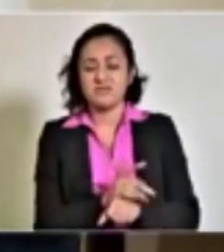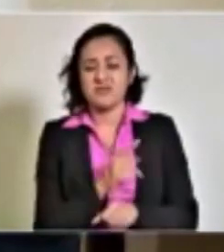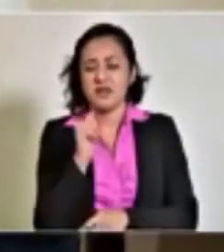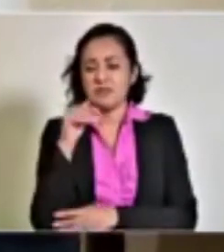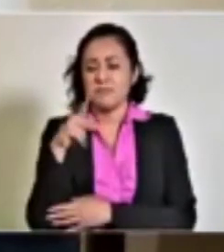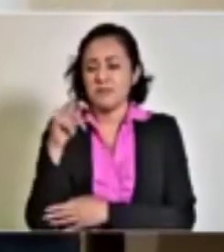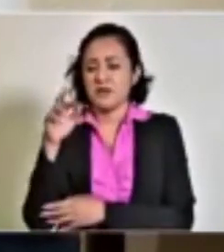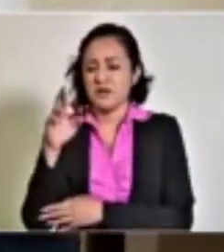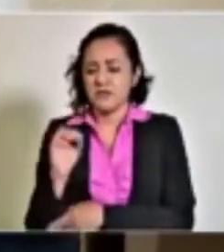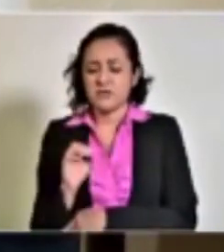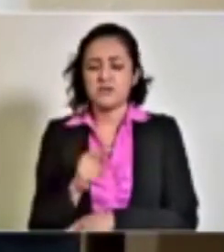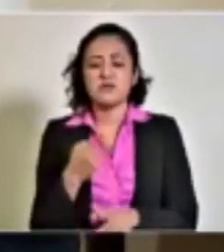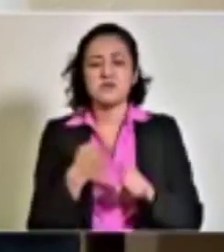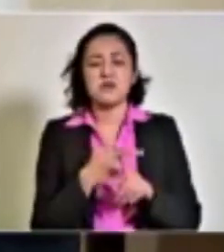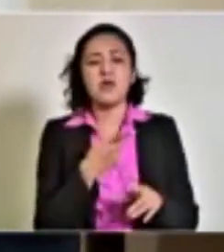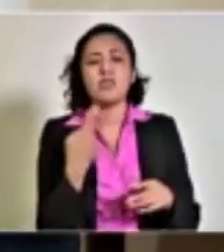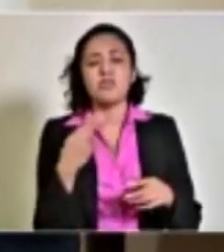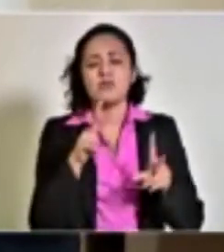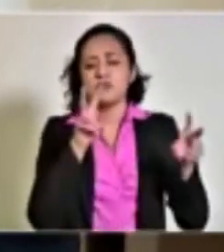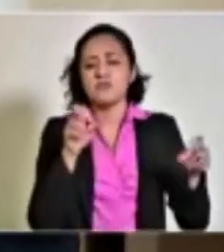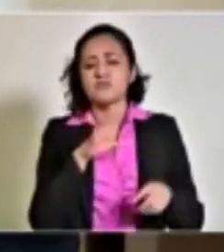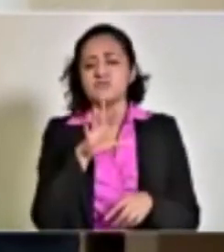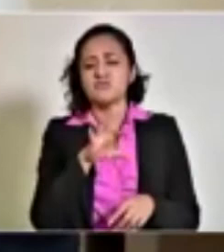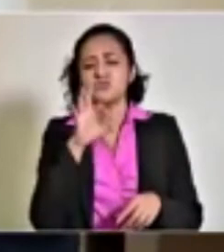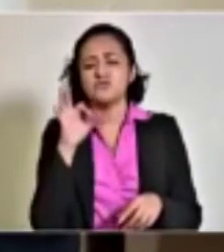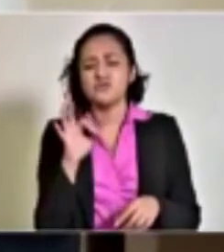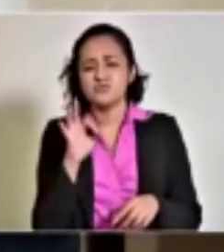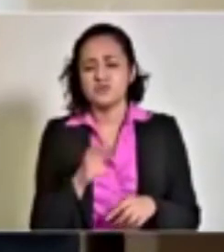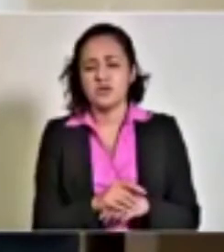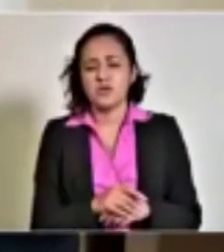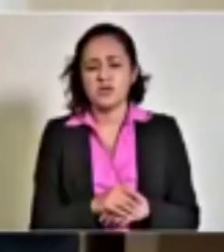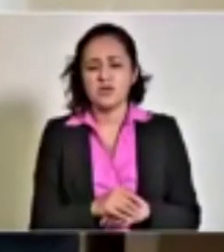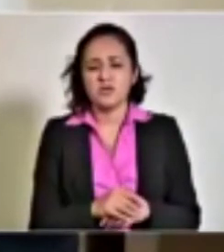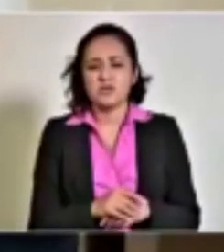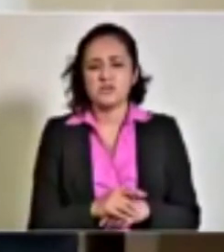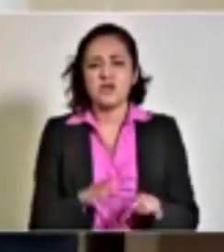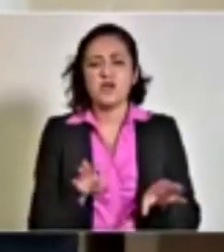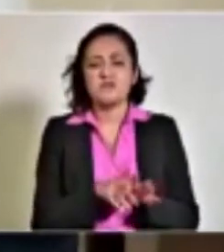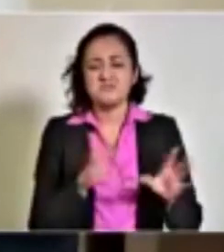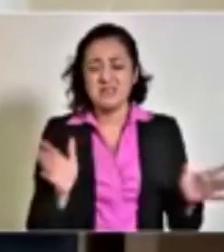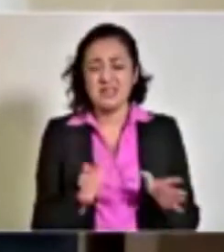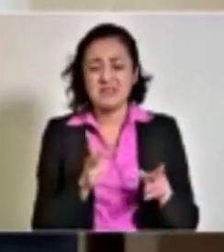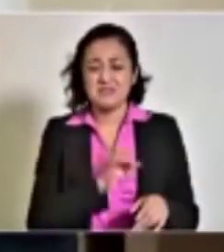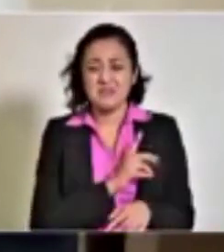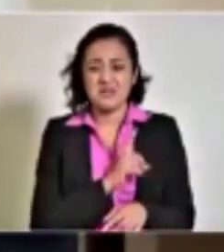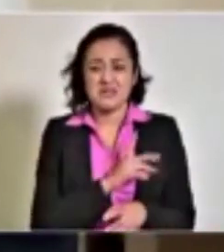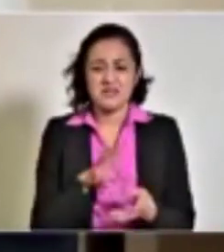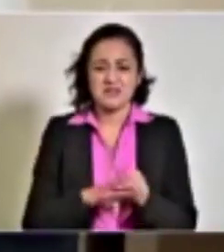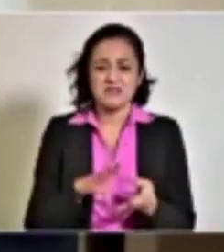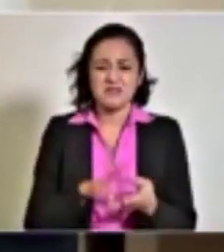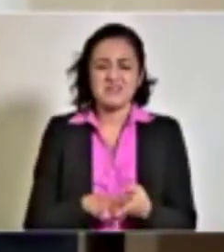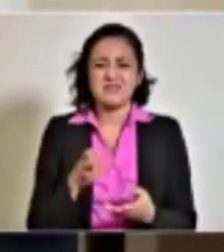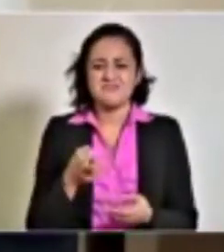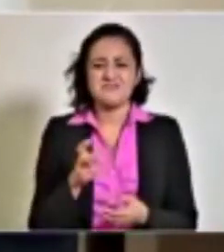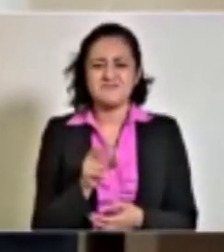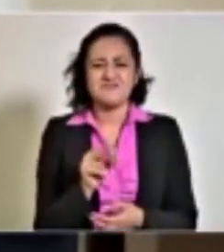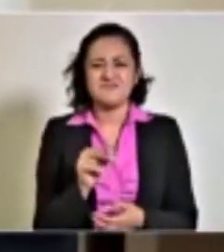El buscador que le llaman chicharronero, de esos que promueven aquí, los que tienen miedo que tengan órdenes de aprehensión.